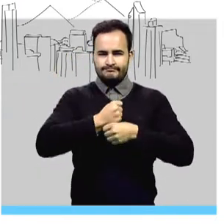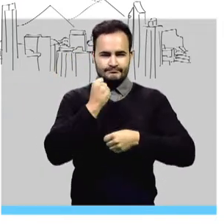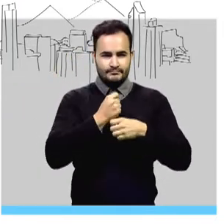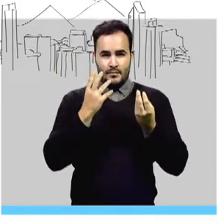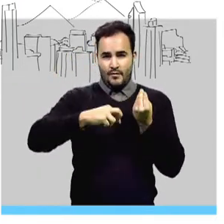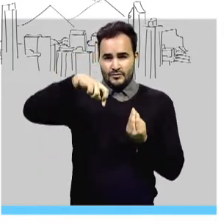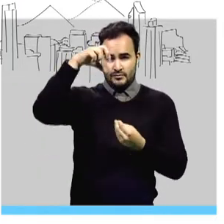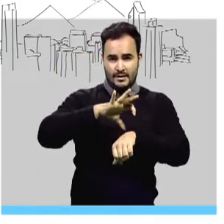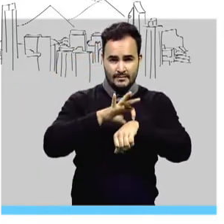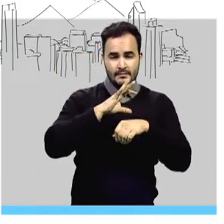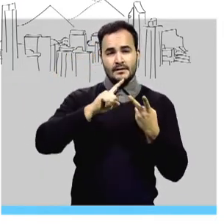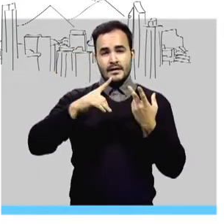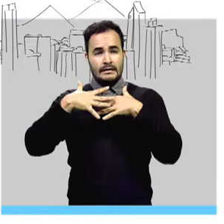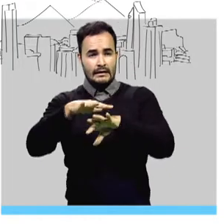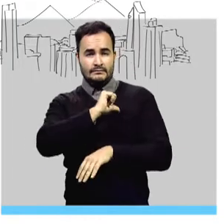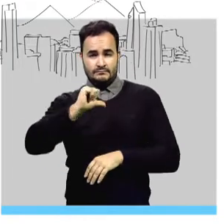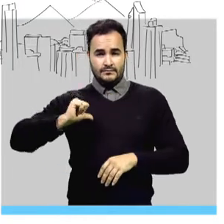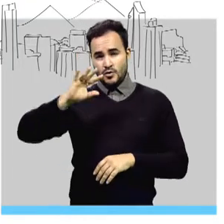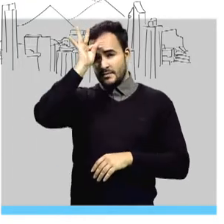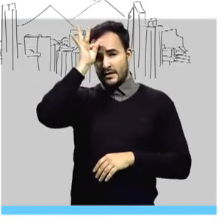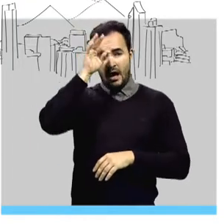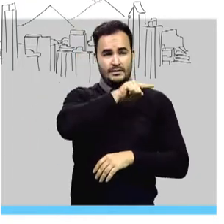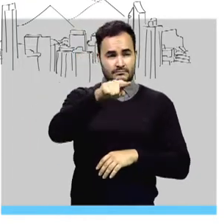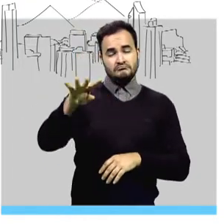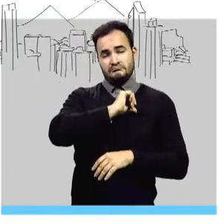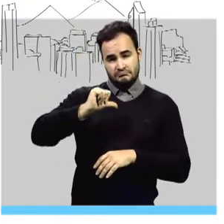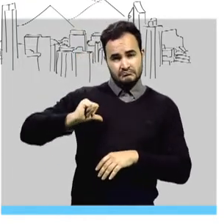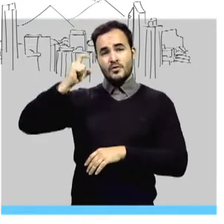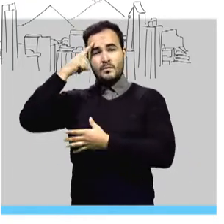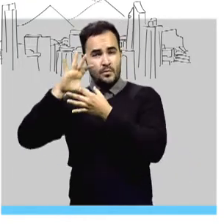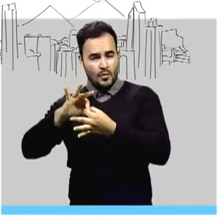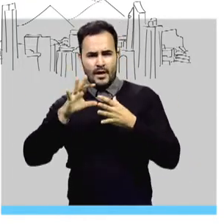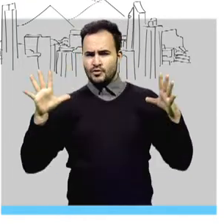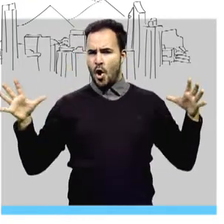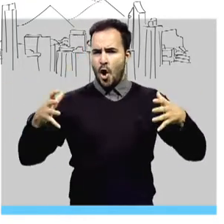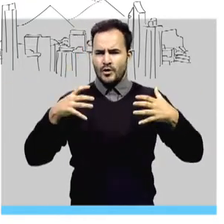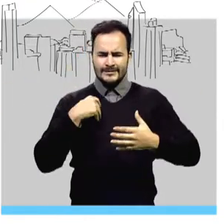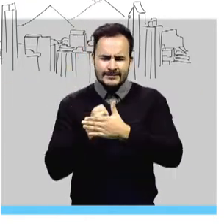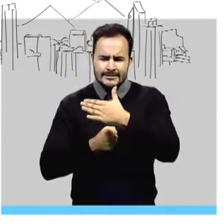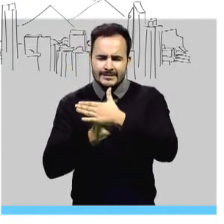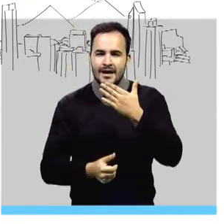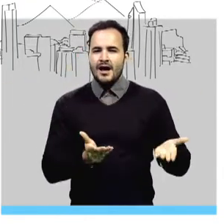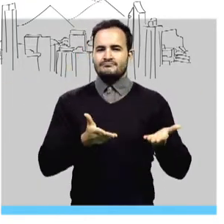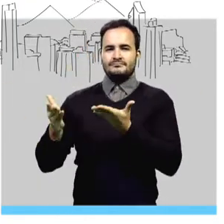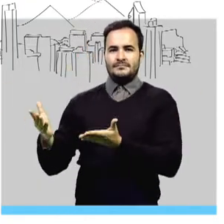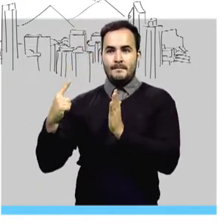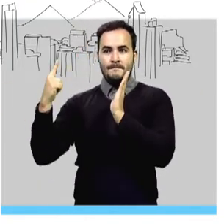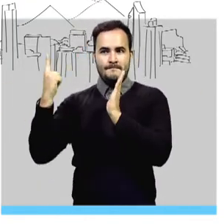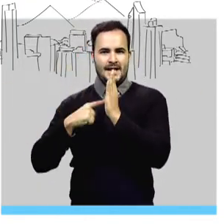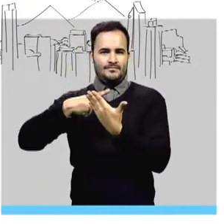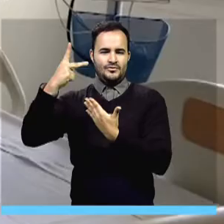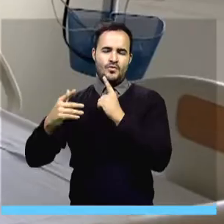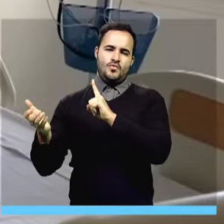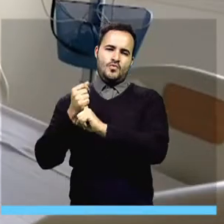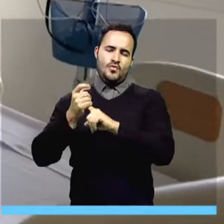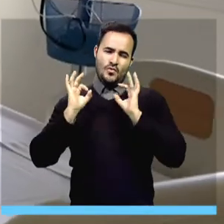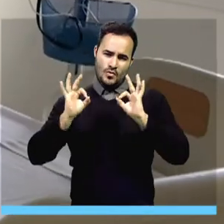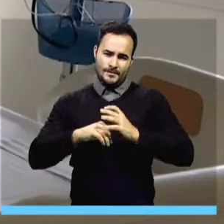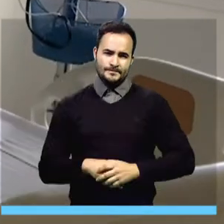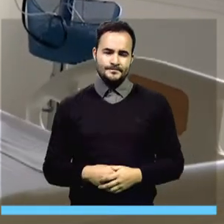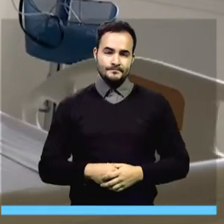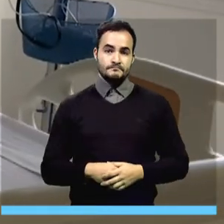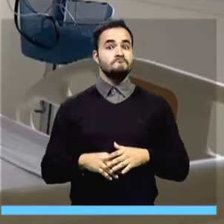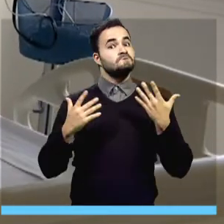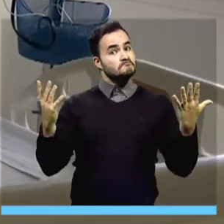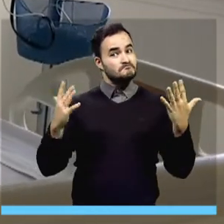asistencial y a la red pública y privada que se unieron para alcanzar el Plan 1000 de las unidades de cuidados intensivos. Uno de